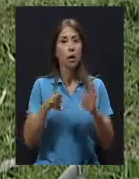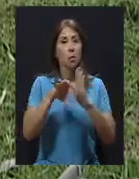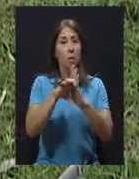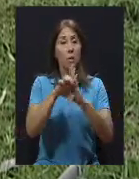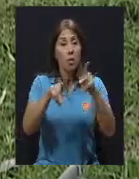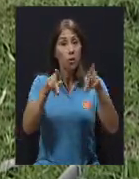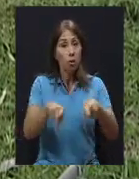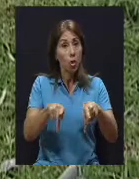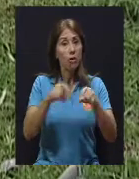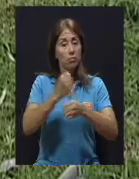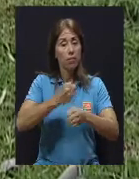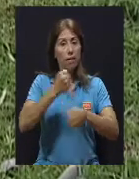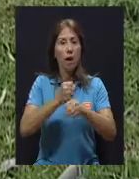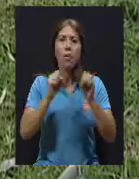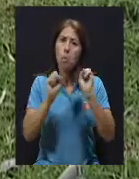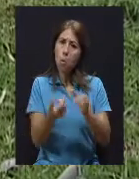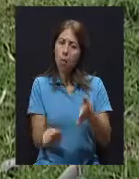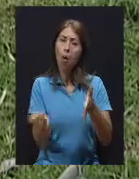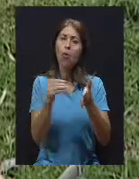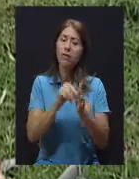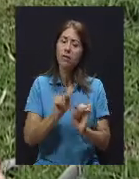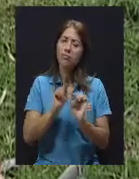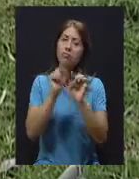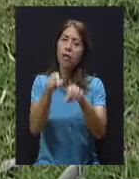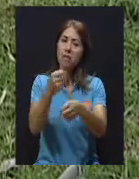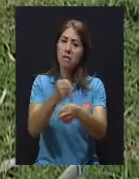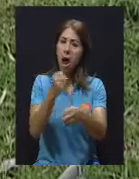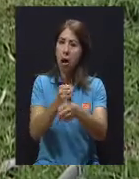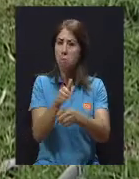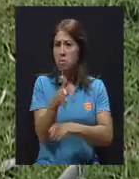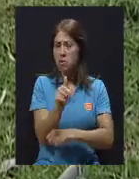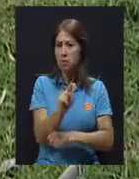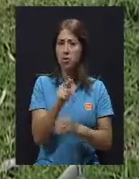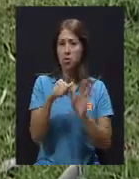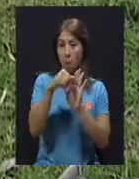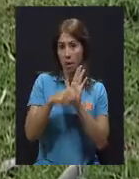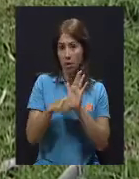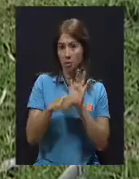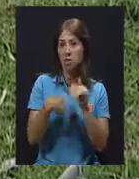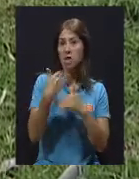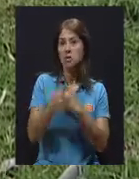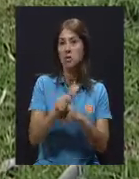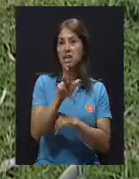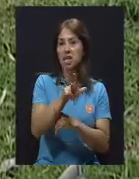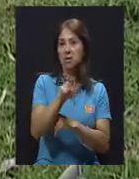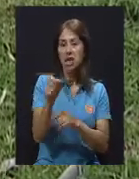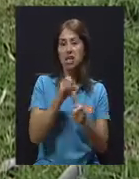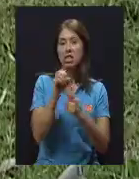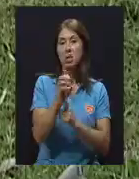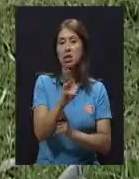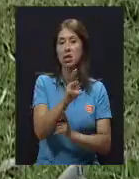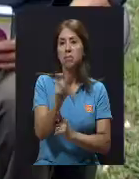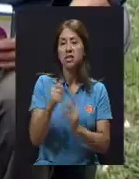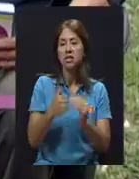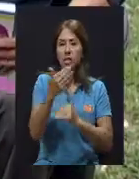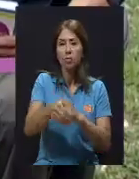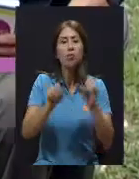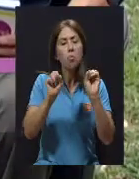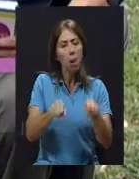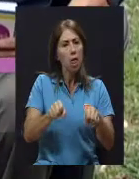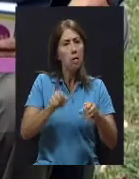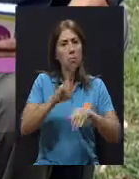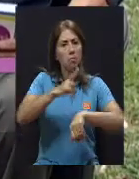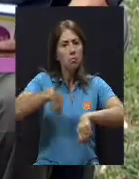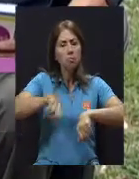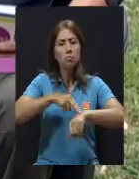trabajan a su trabajo en cuestión de tres a seis meses, puedan retornar a una labor cotidiana. Y contarle